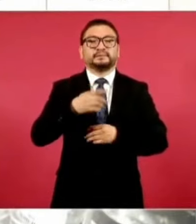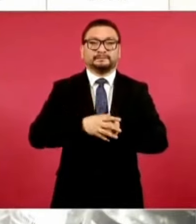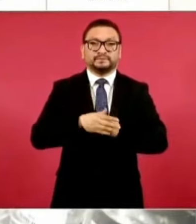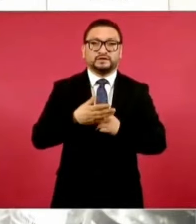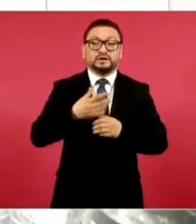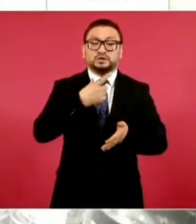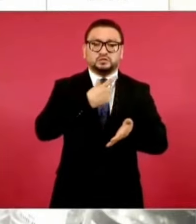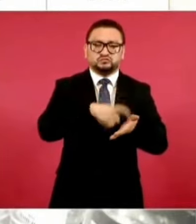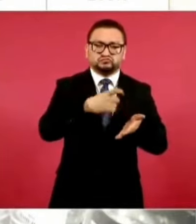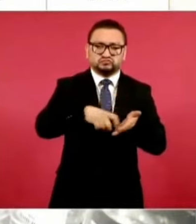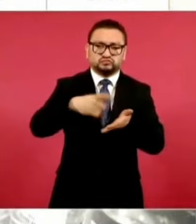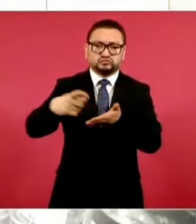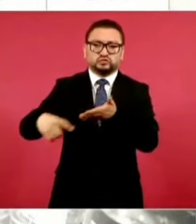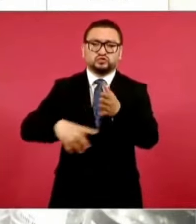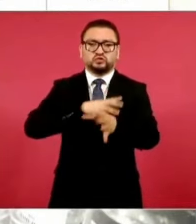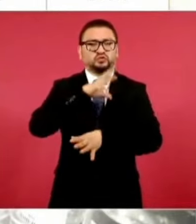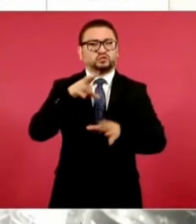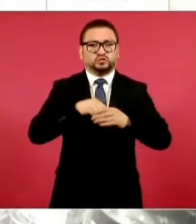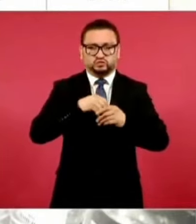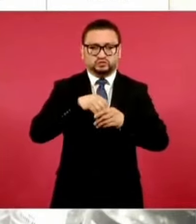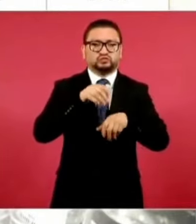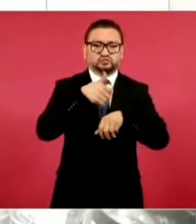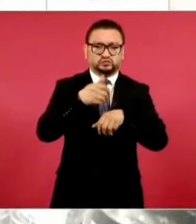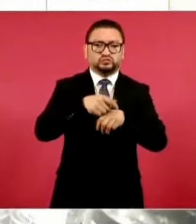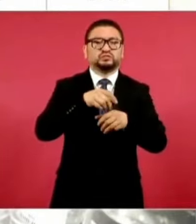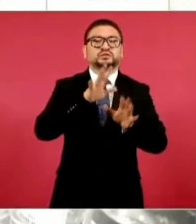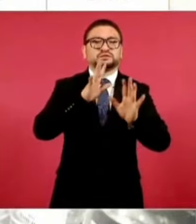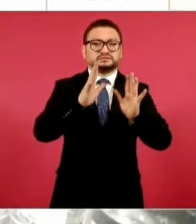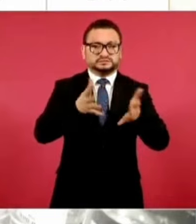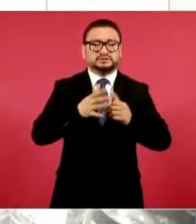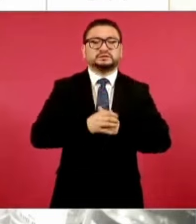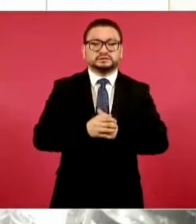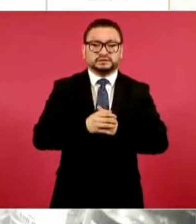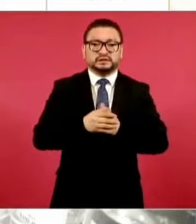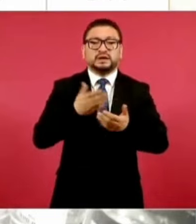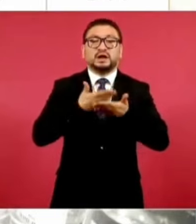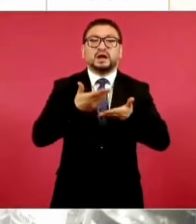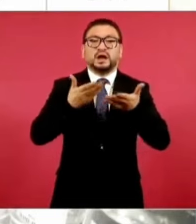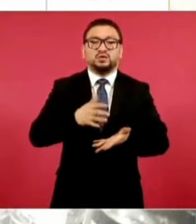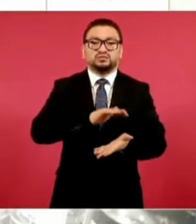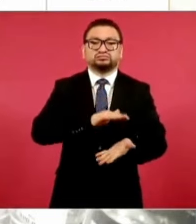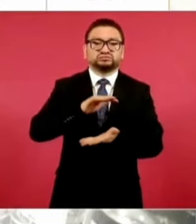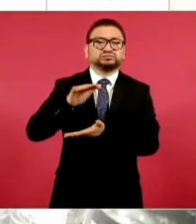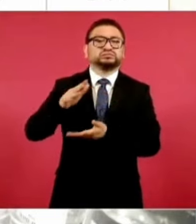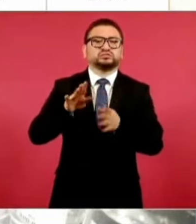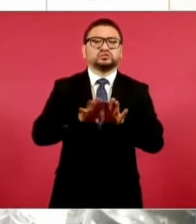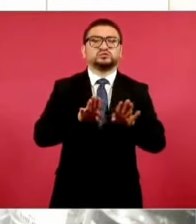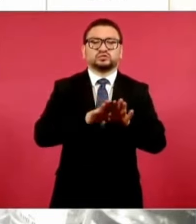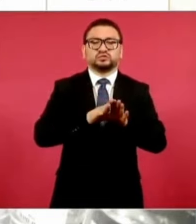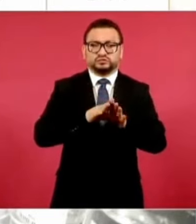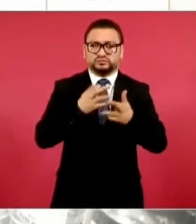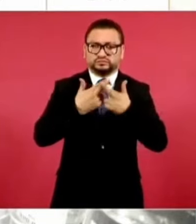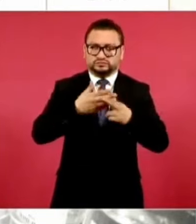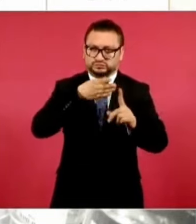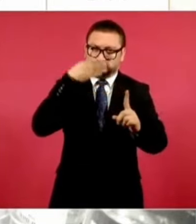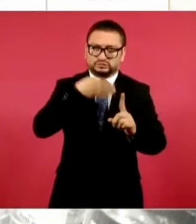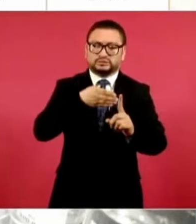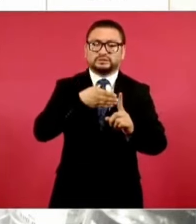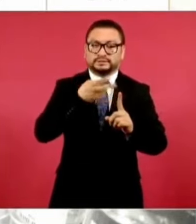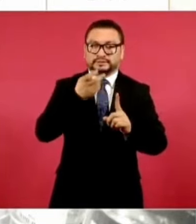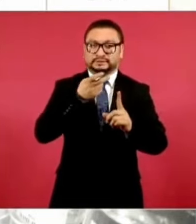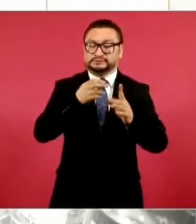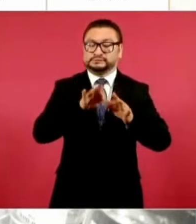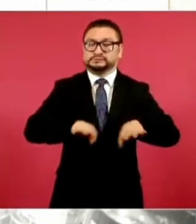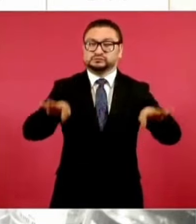compraron todas las piezas, todas las claves, ahora tenemos que tener todos los volúmenes y es en lo que tenemos que concentrarnos en